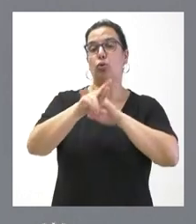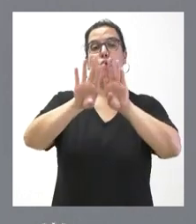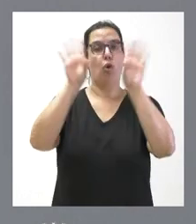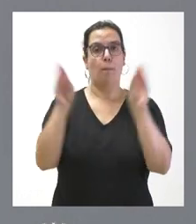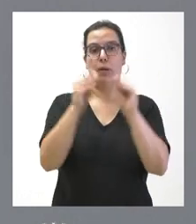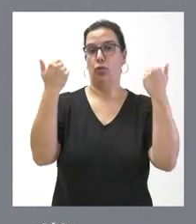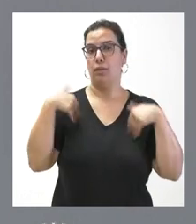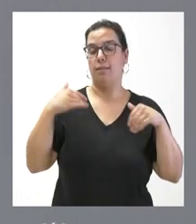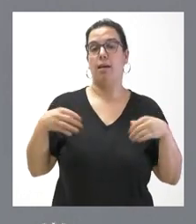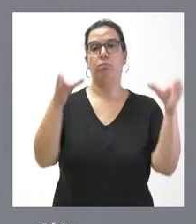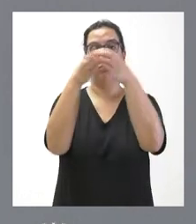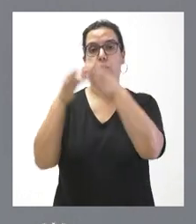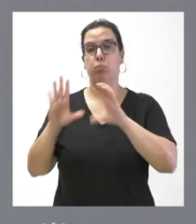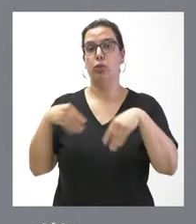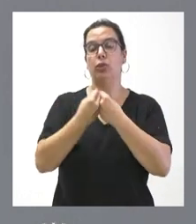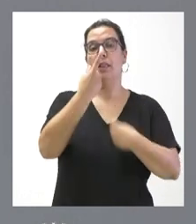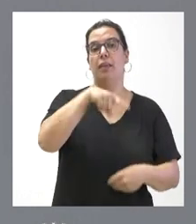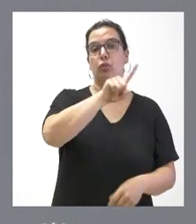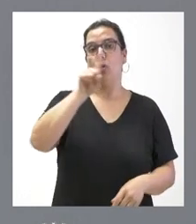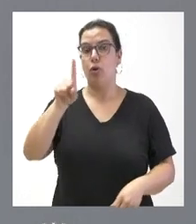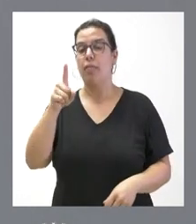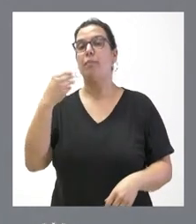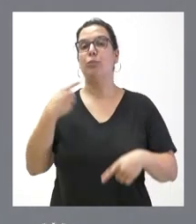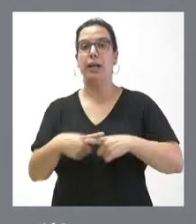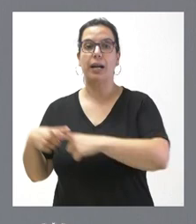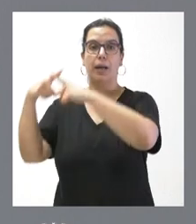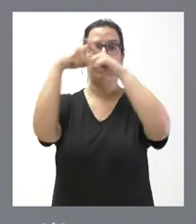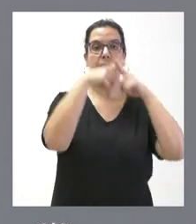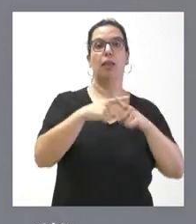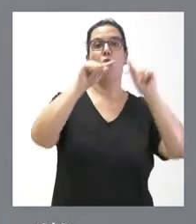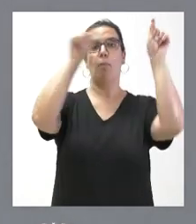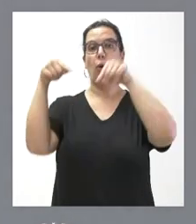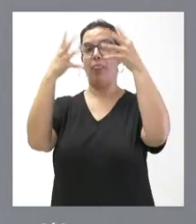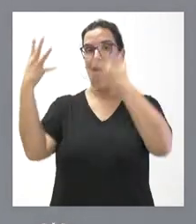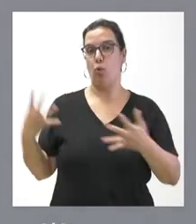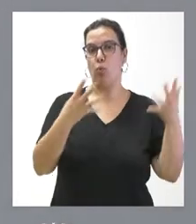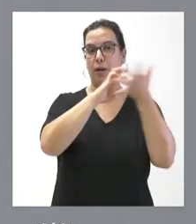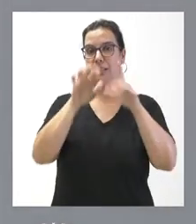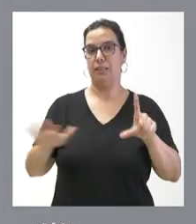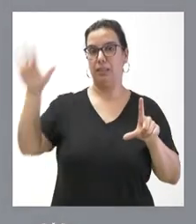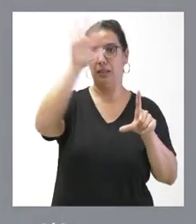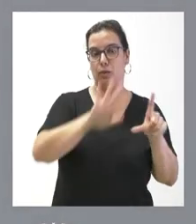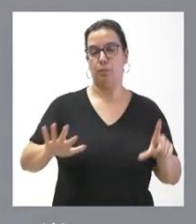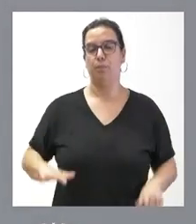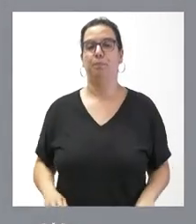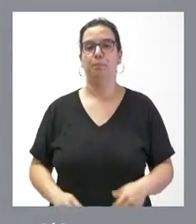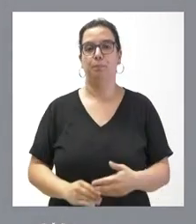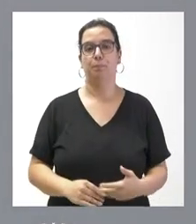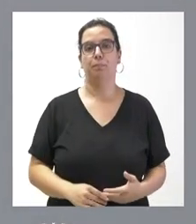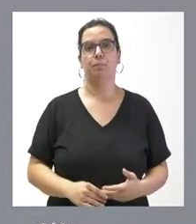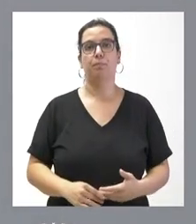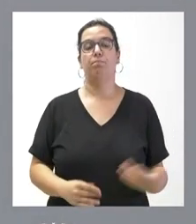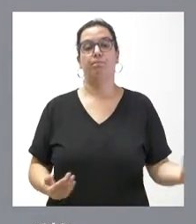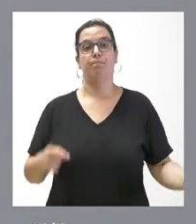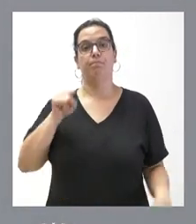cuadrillas que se encuentran distribuidas en todas las nueve provincias de nuestra comunidad autónoma. Este es